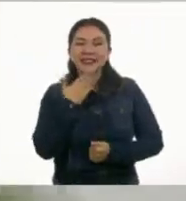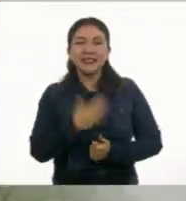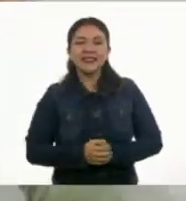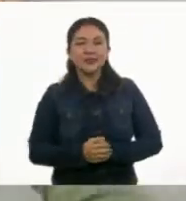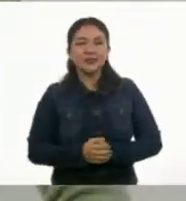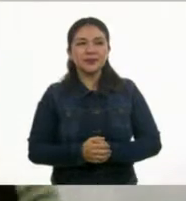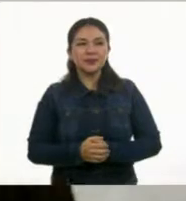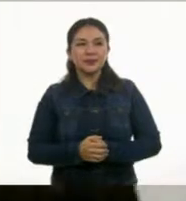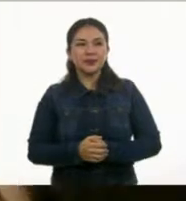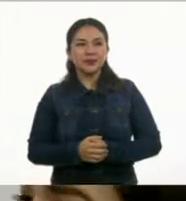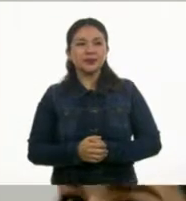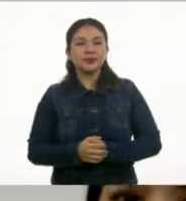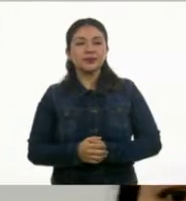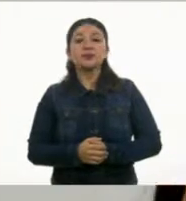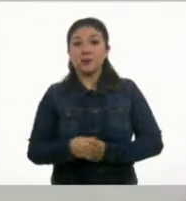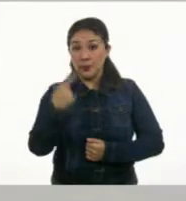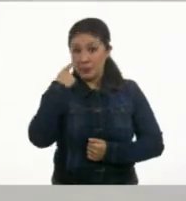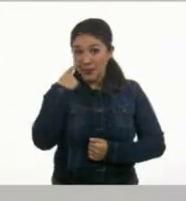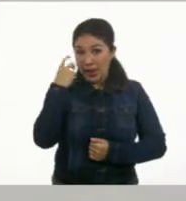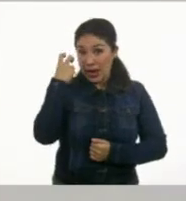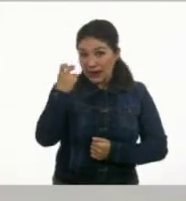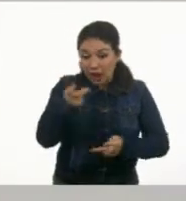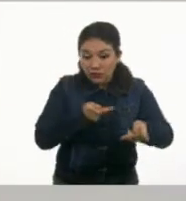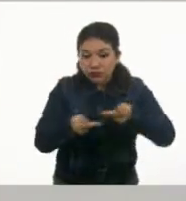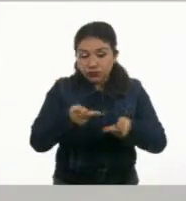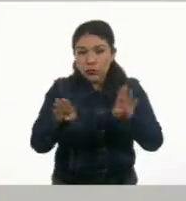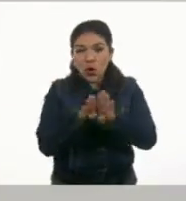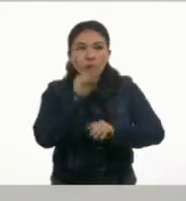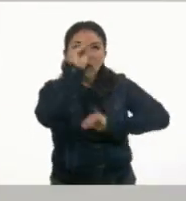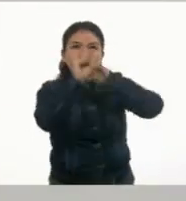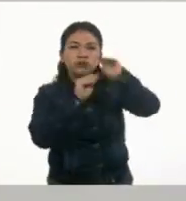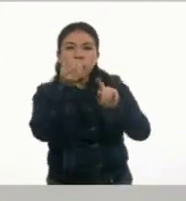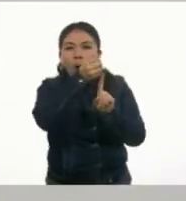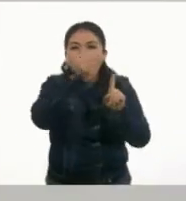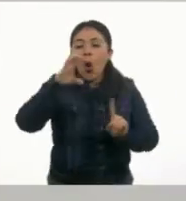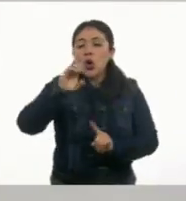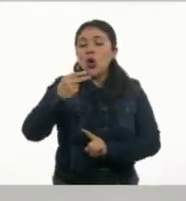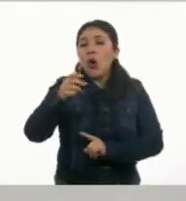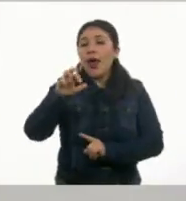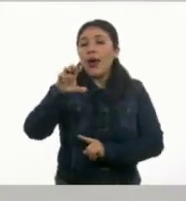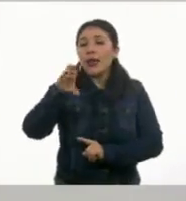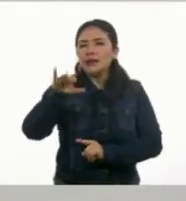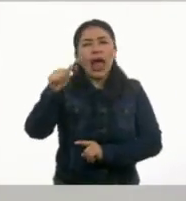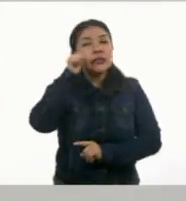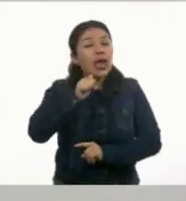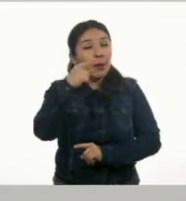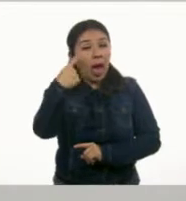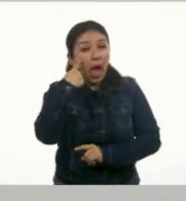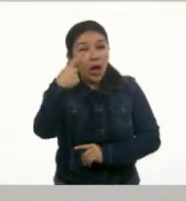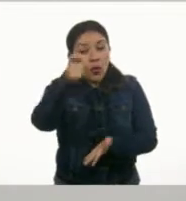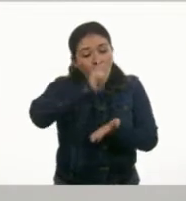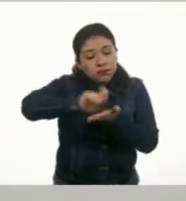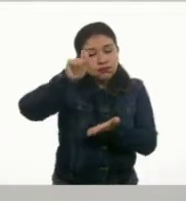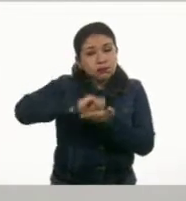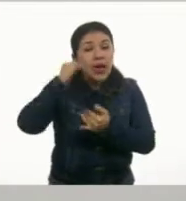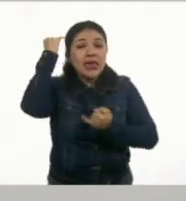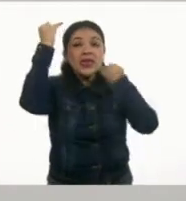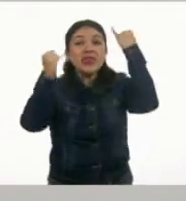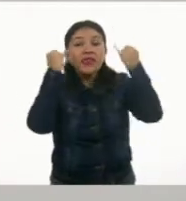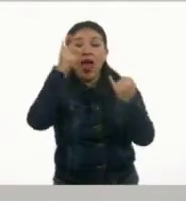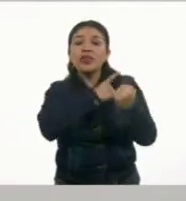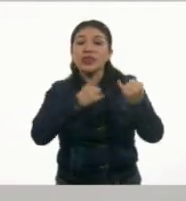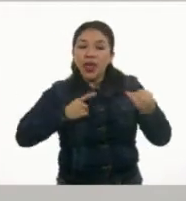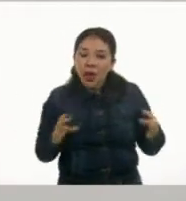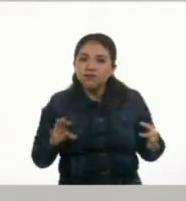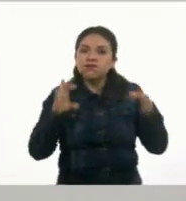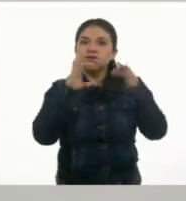Ocurre a una de Fíjese que esa es la buena estrategia de la coherencia. Siempre los textos que escribamos deben hilar las ideas y no que cada